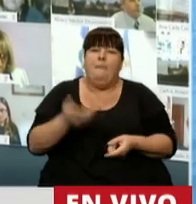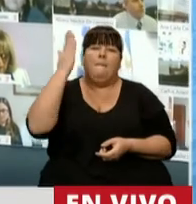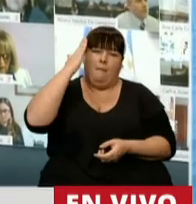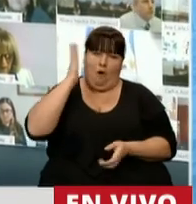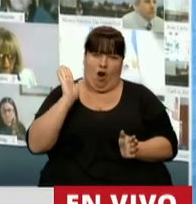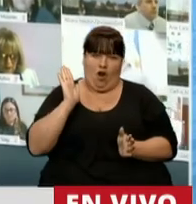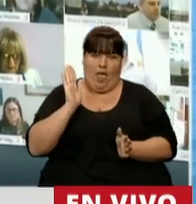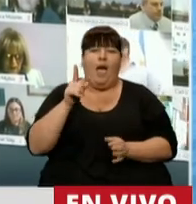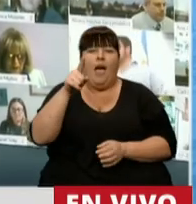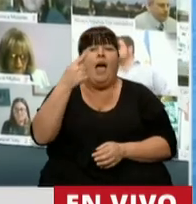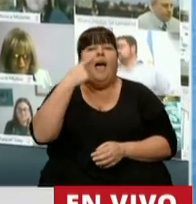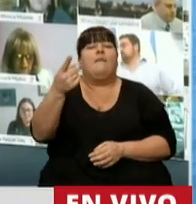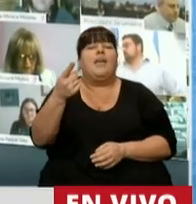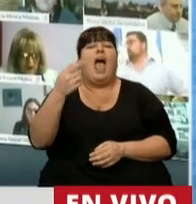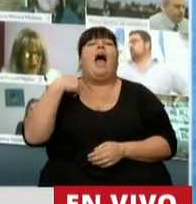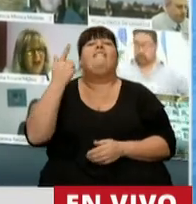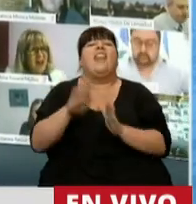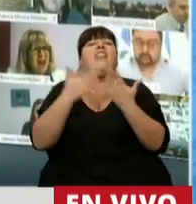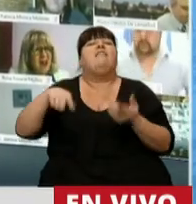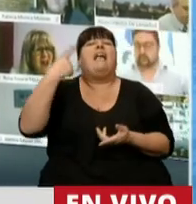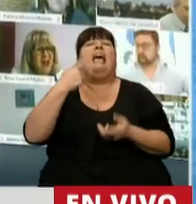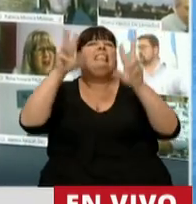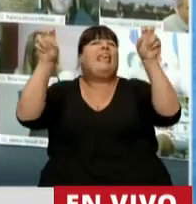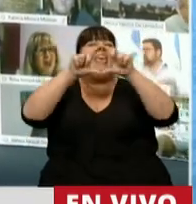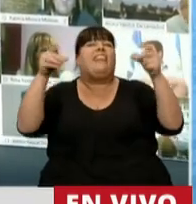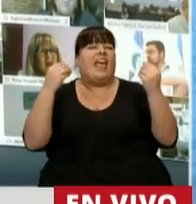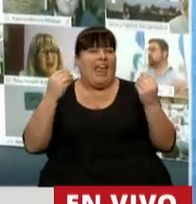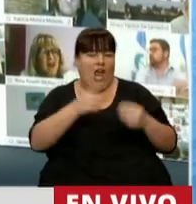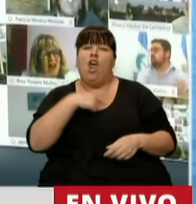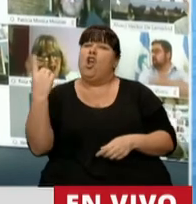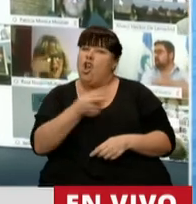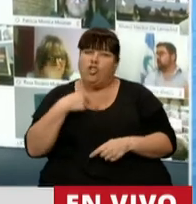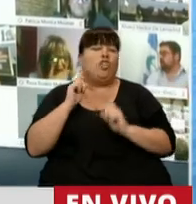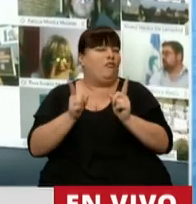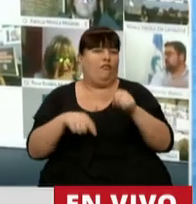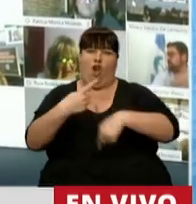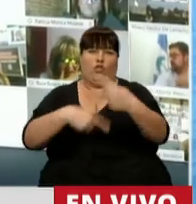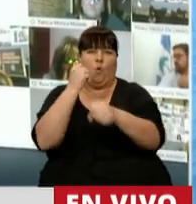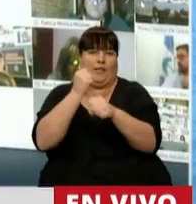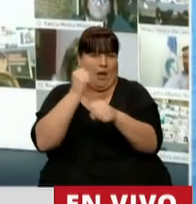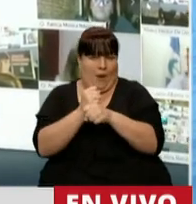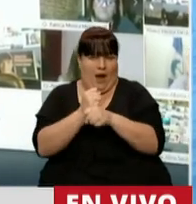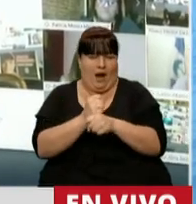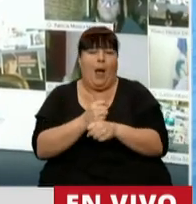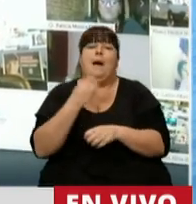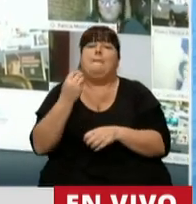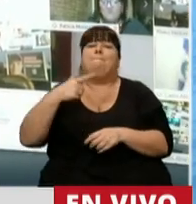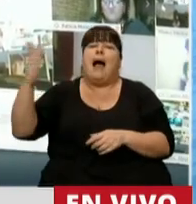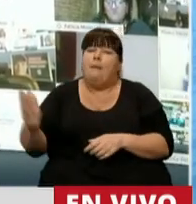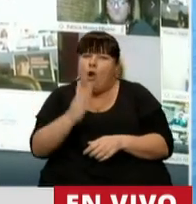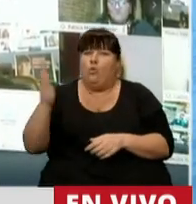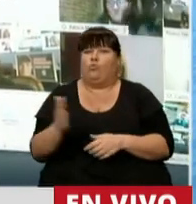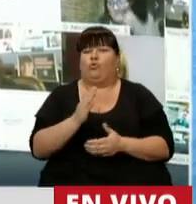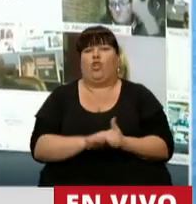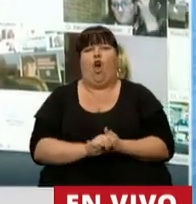memoria. Busquen el título del diario de mañana. Nosotros vamos a seguir trabajando para que la producción,